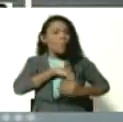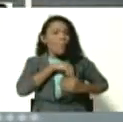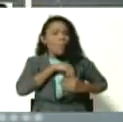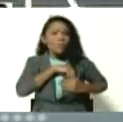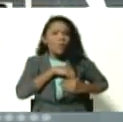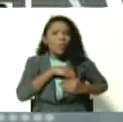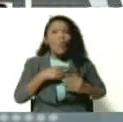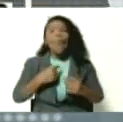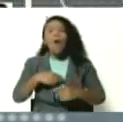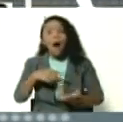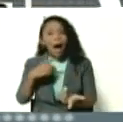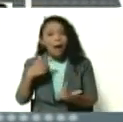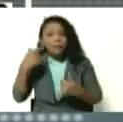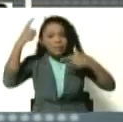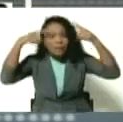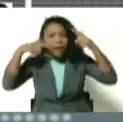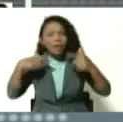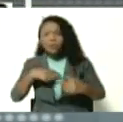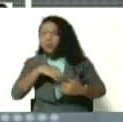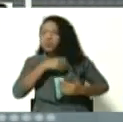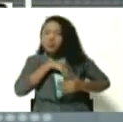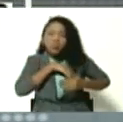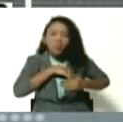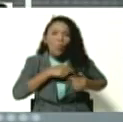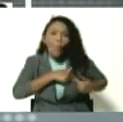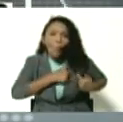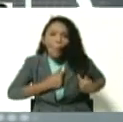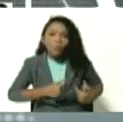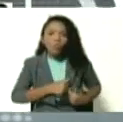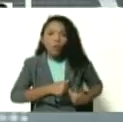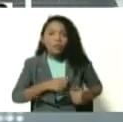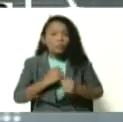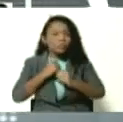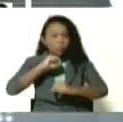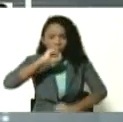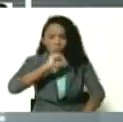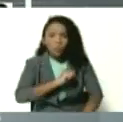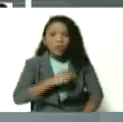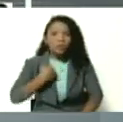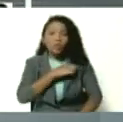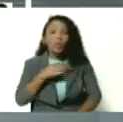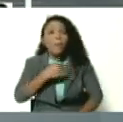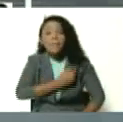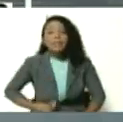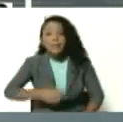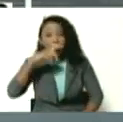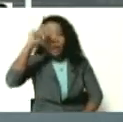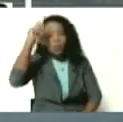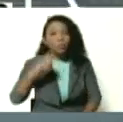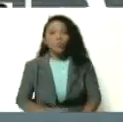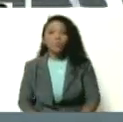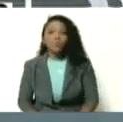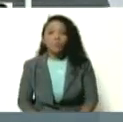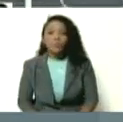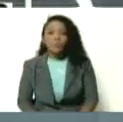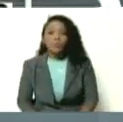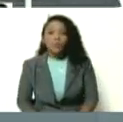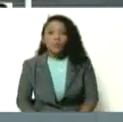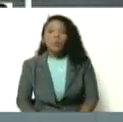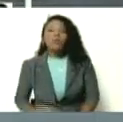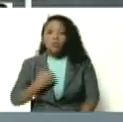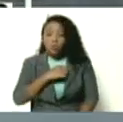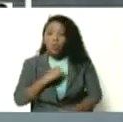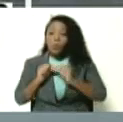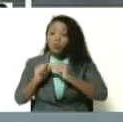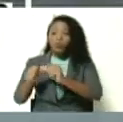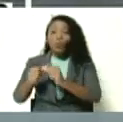corazones, en nuestra alma, como ese legado, y las instrucciones permanentes, nuestro presidente Nicolás Maduro Moros, y vamos a mantener ese